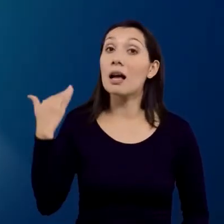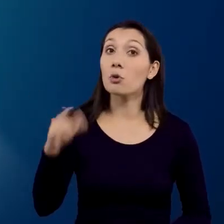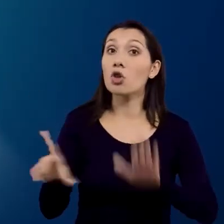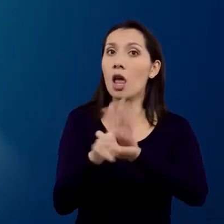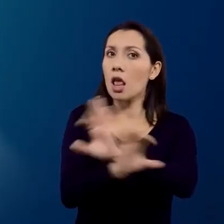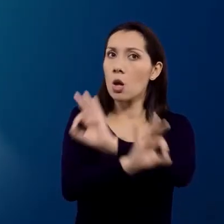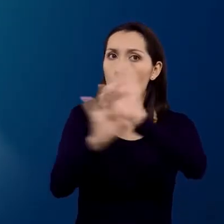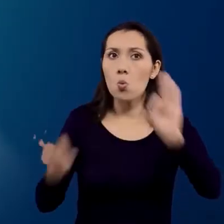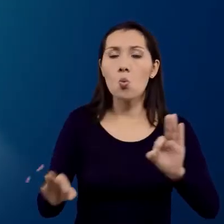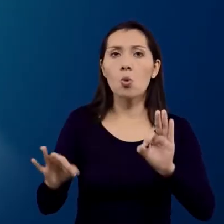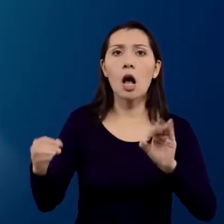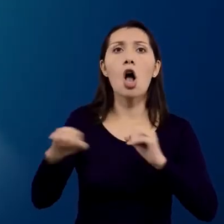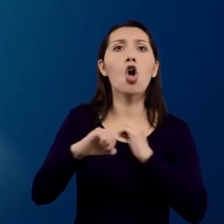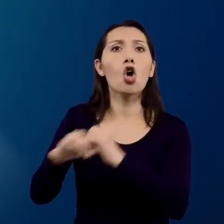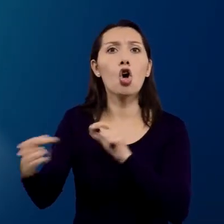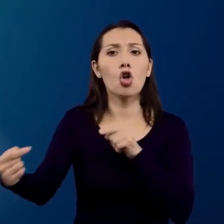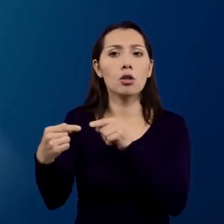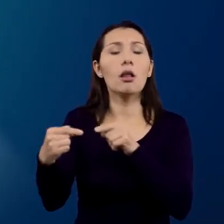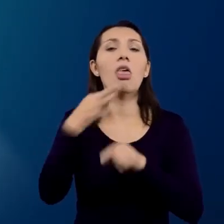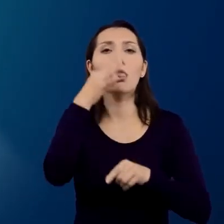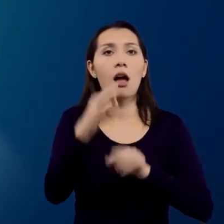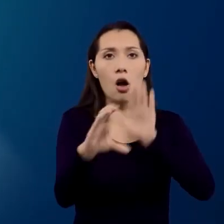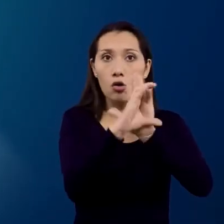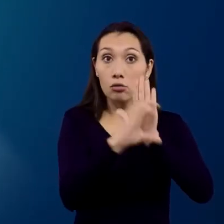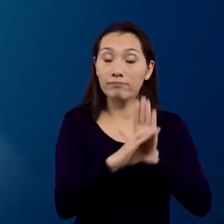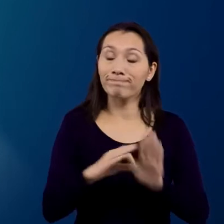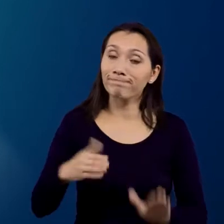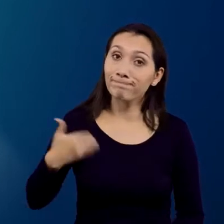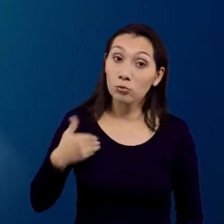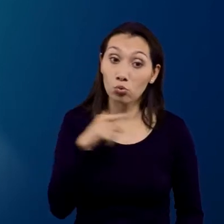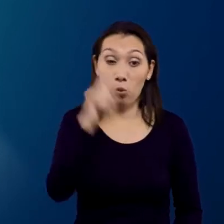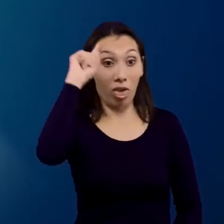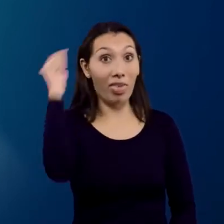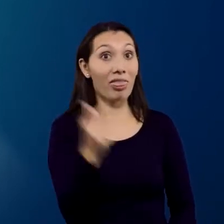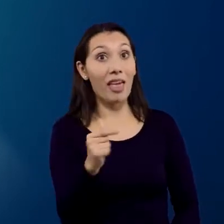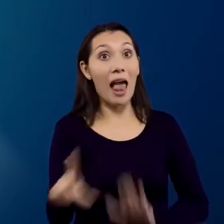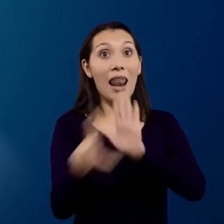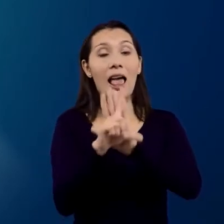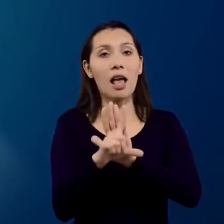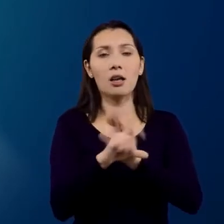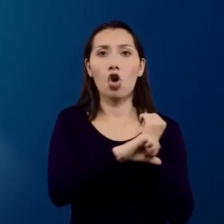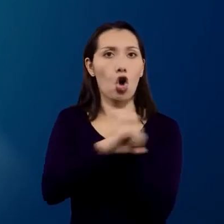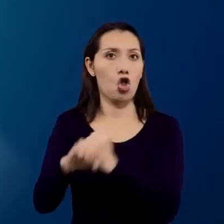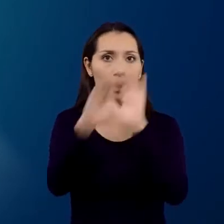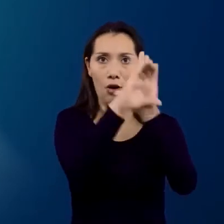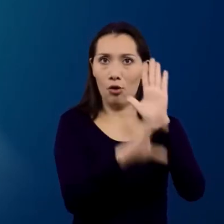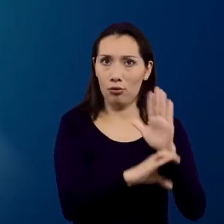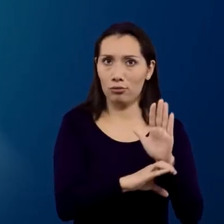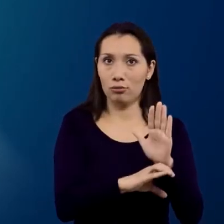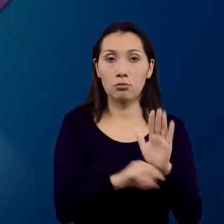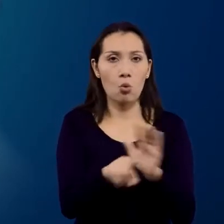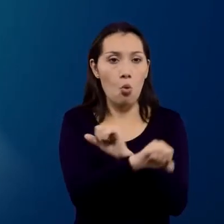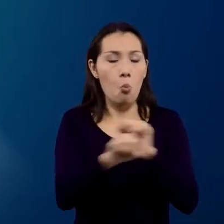jamás pueden contradecir lo que dice la Constitución. Y lamentablemente, tu idea de ley es anticonstitucional